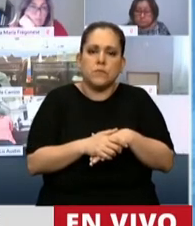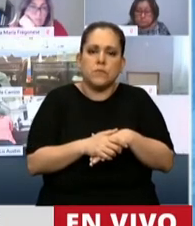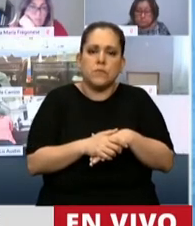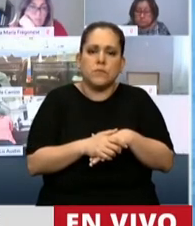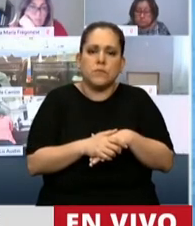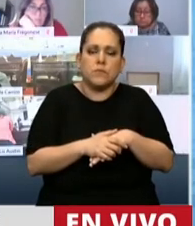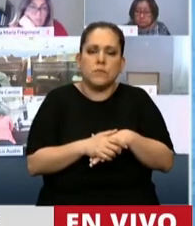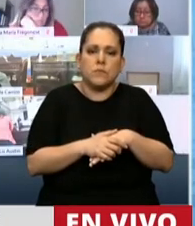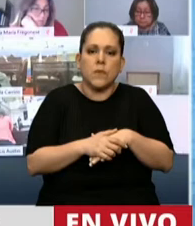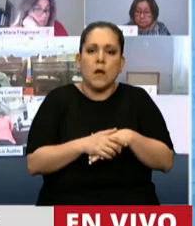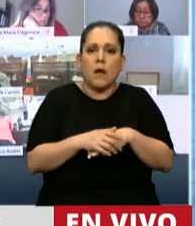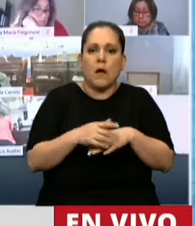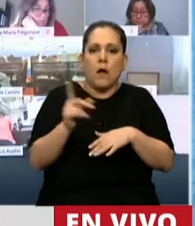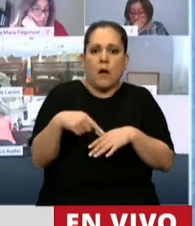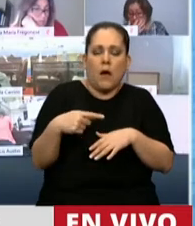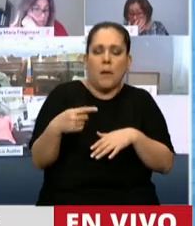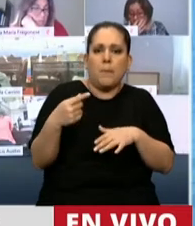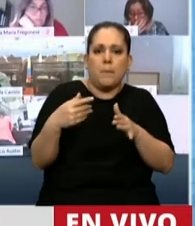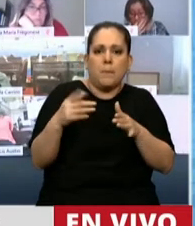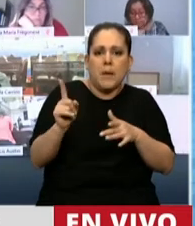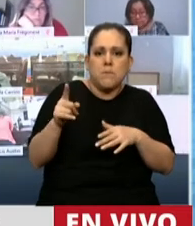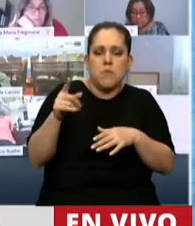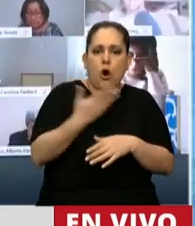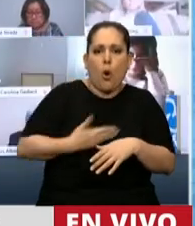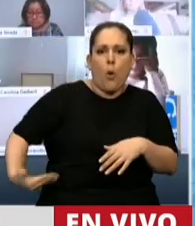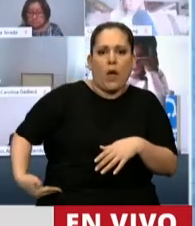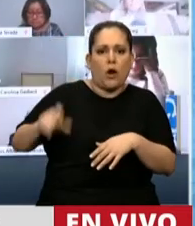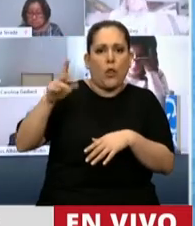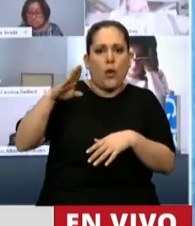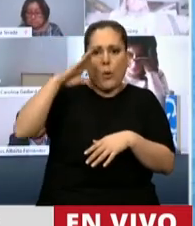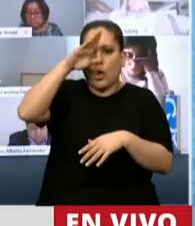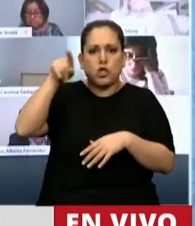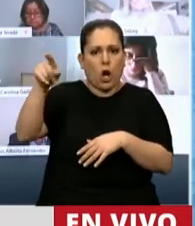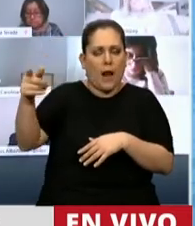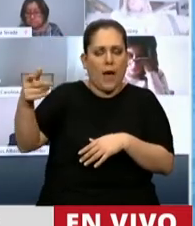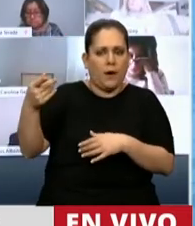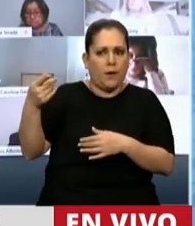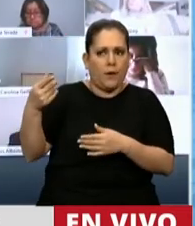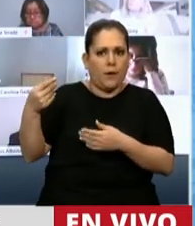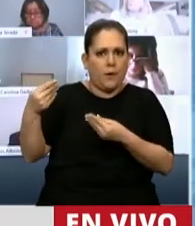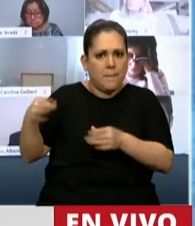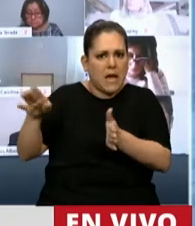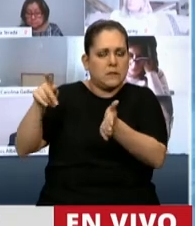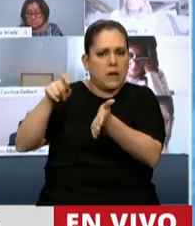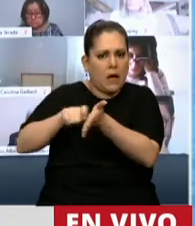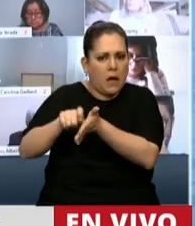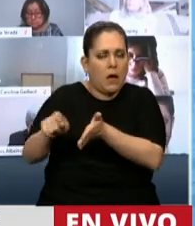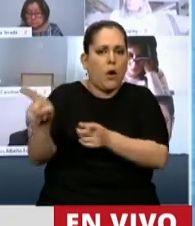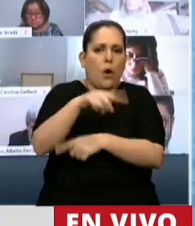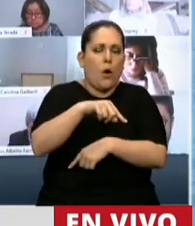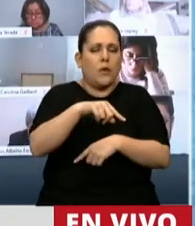por el gobierno de Bolsonaro, por ejemplo, impulsada por el gobierno de Piñera, que tiene a los carabineros